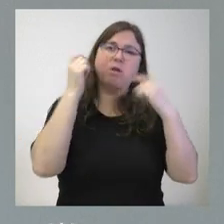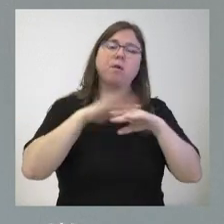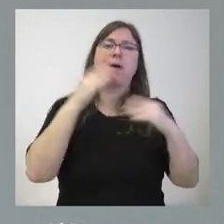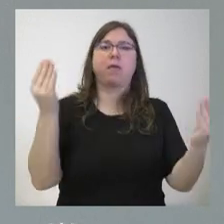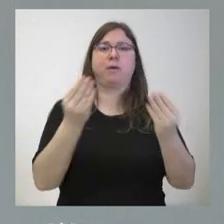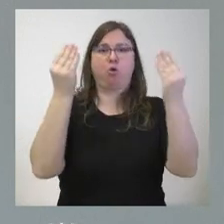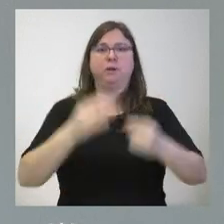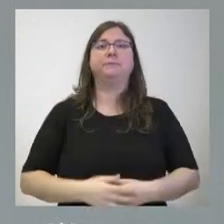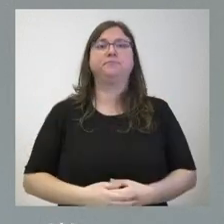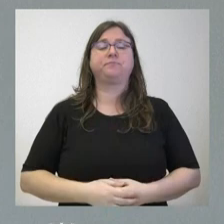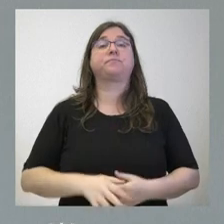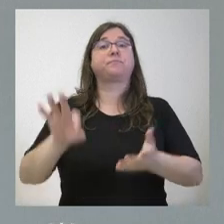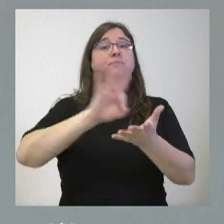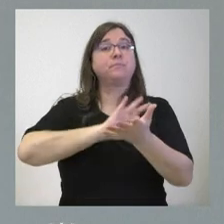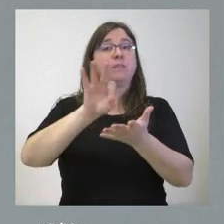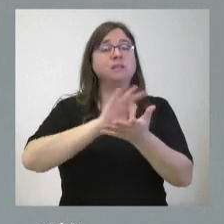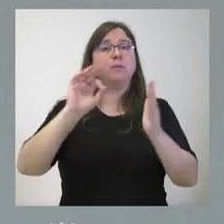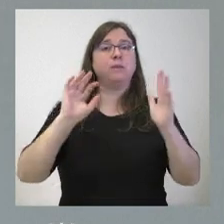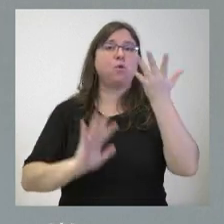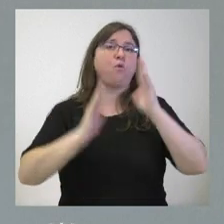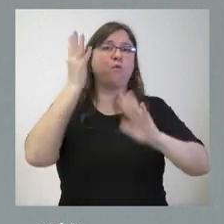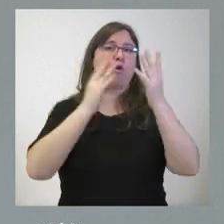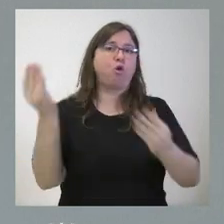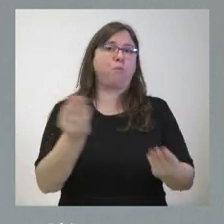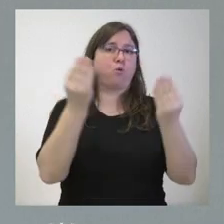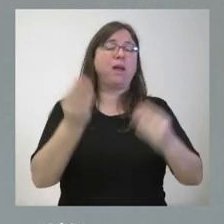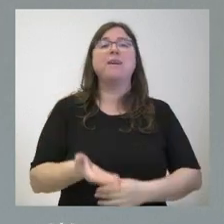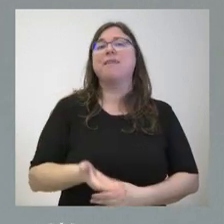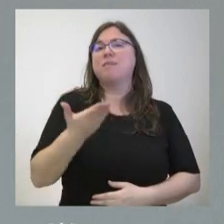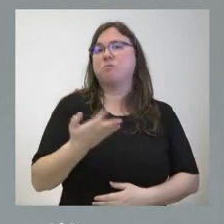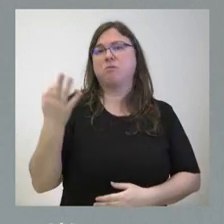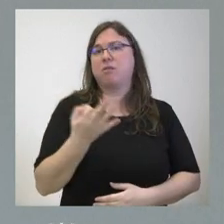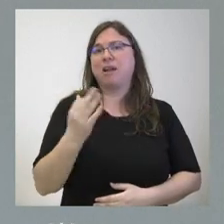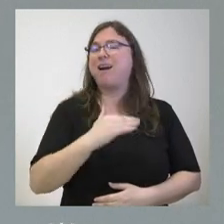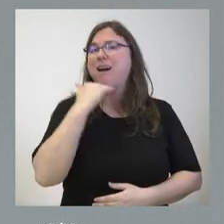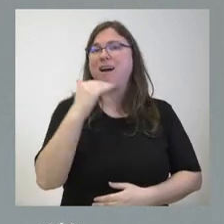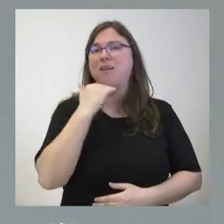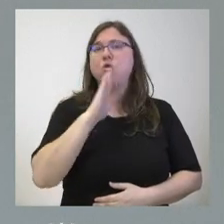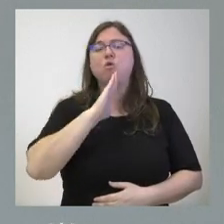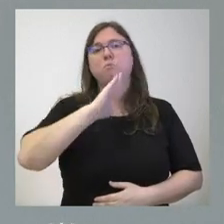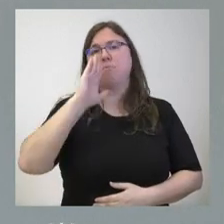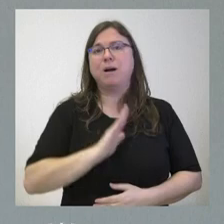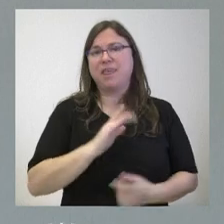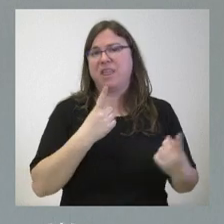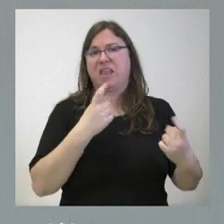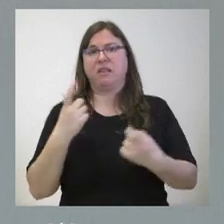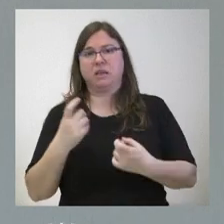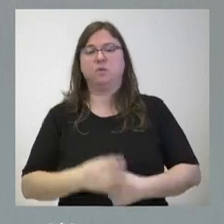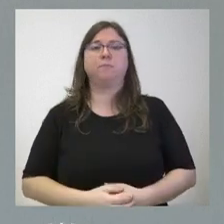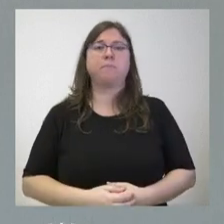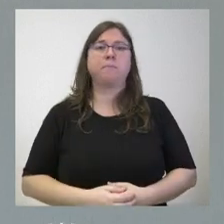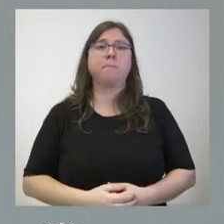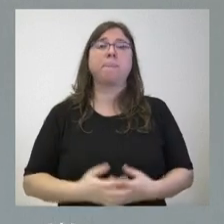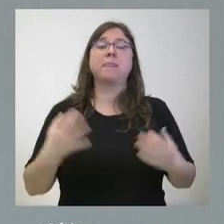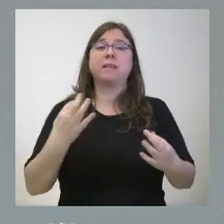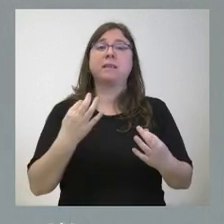el servicio de incendios, pero lo que es muy importante seguimos reivindicando algo que nos parece muy necesario que es que la